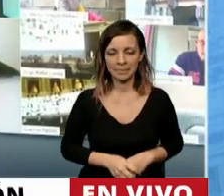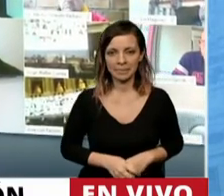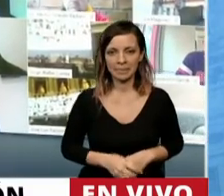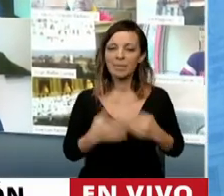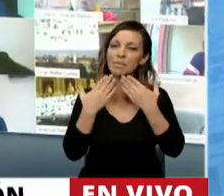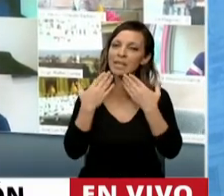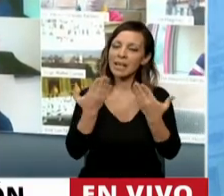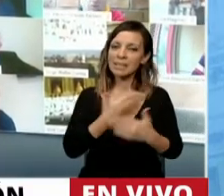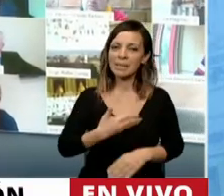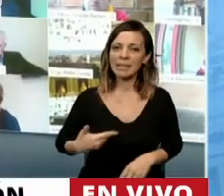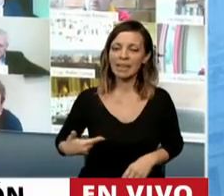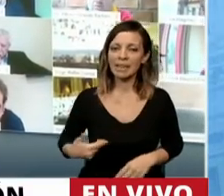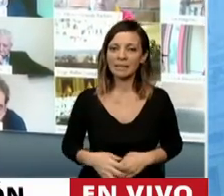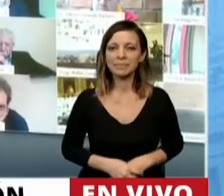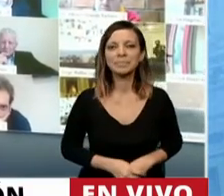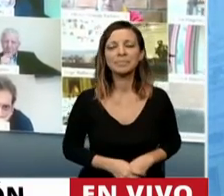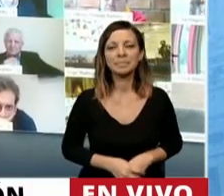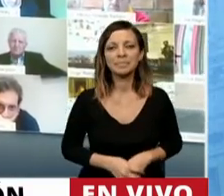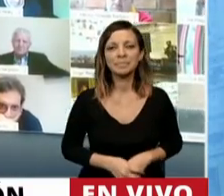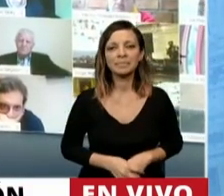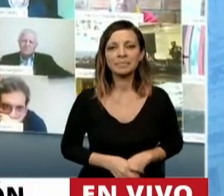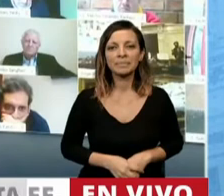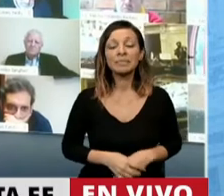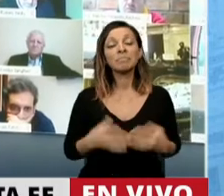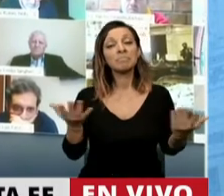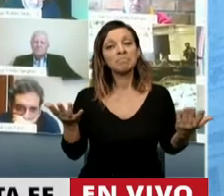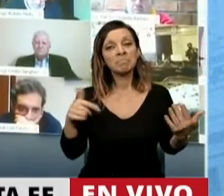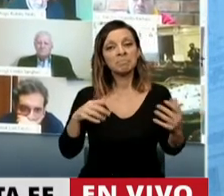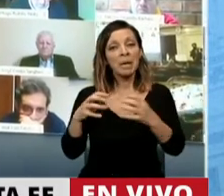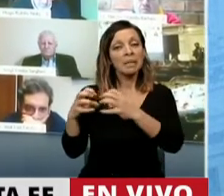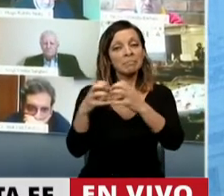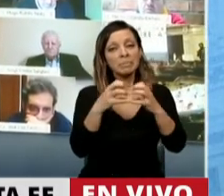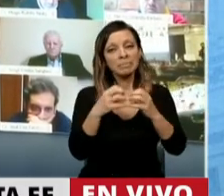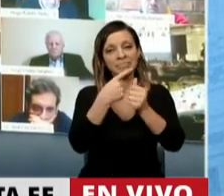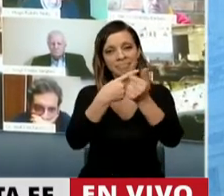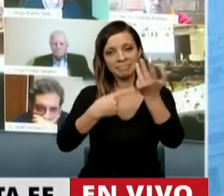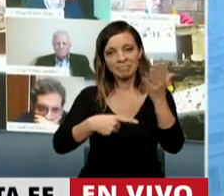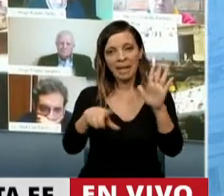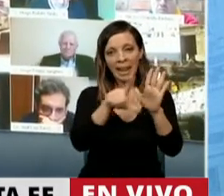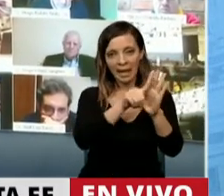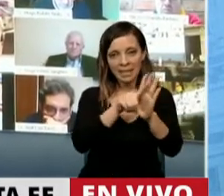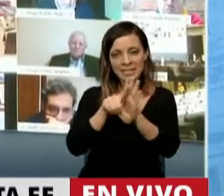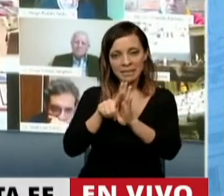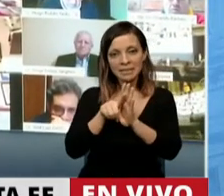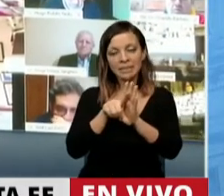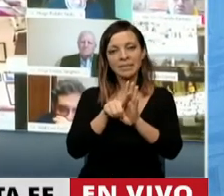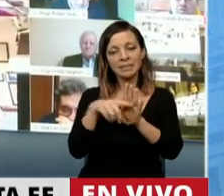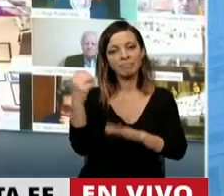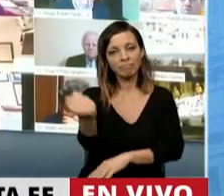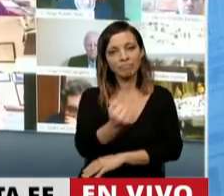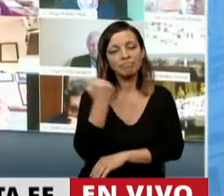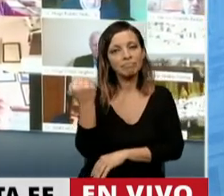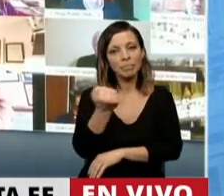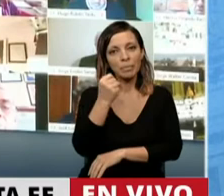Gracias, presidente. Bueno, estamos debatiendo un paquete de leyes que es muy importante